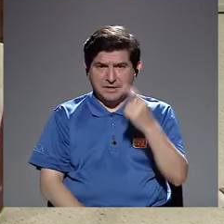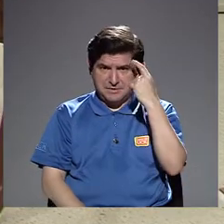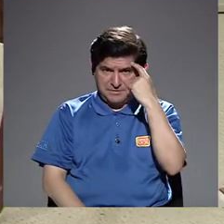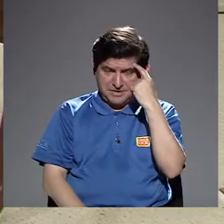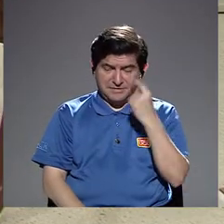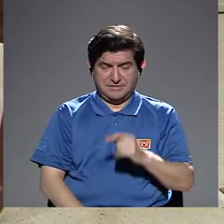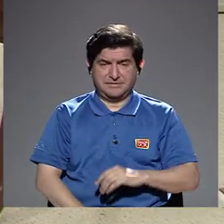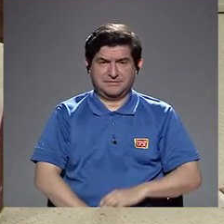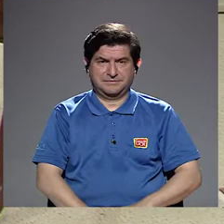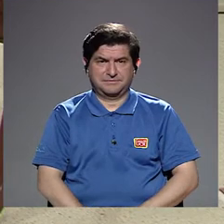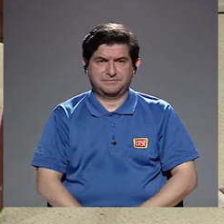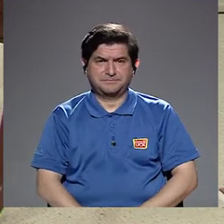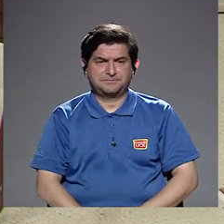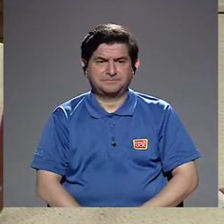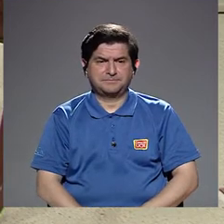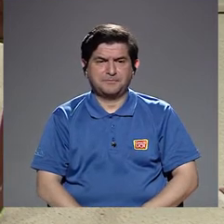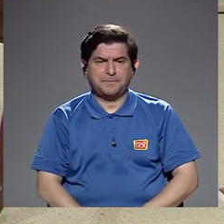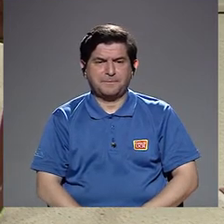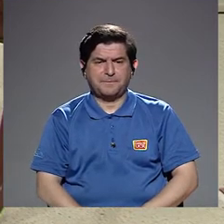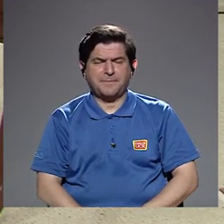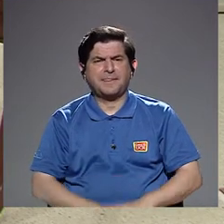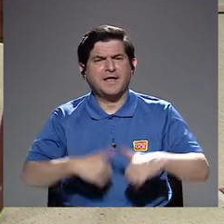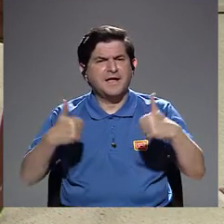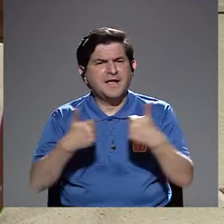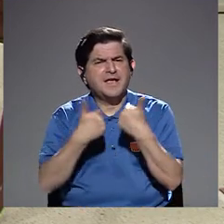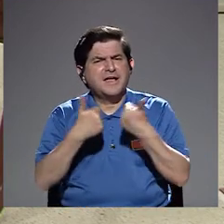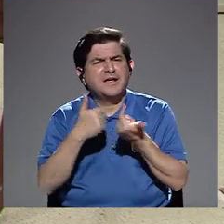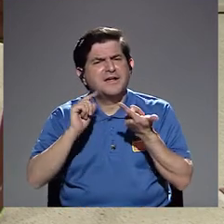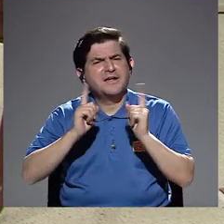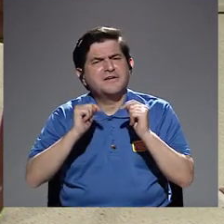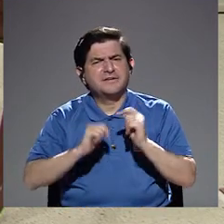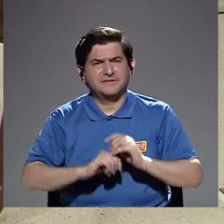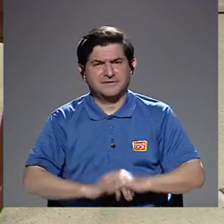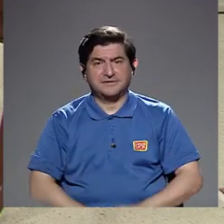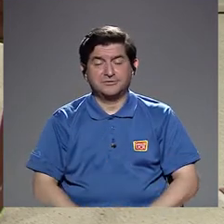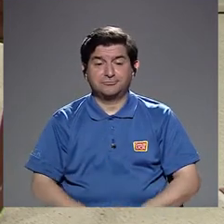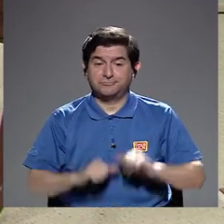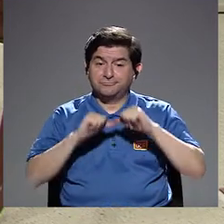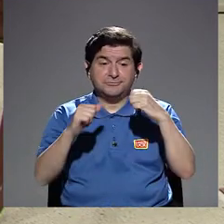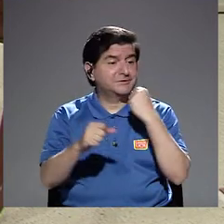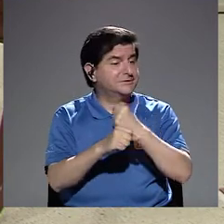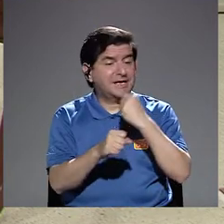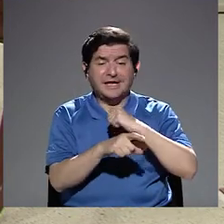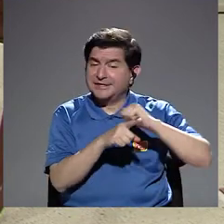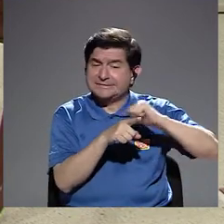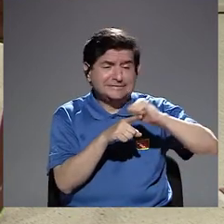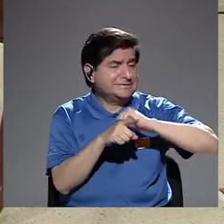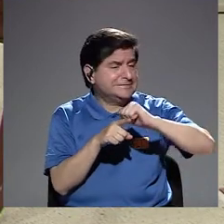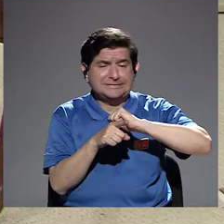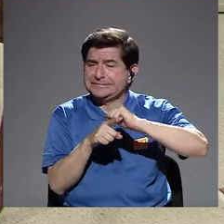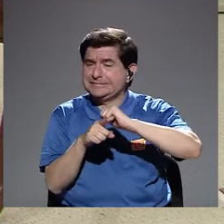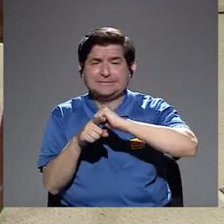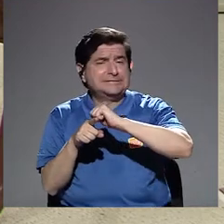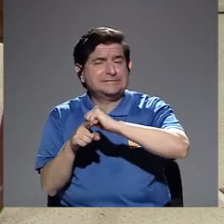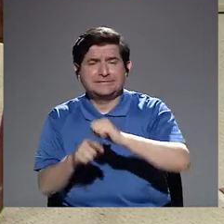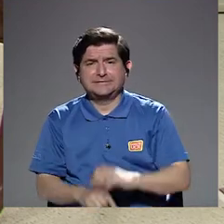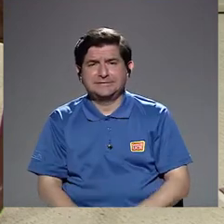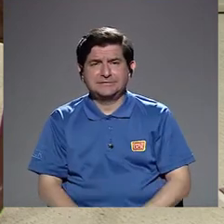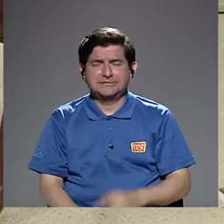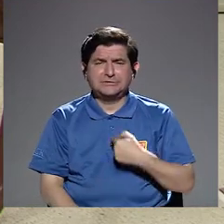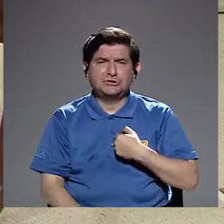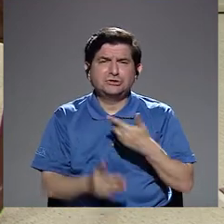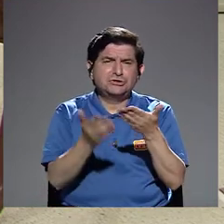por decirlo de alguna manera. ¿Cuáles son los desafíos? Desafíos, tenemos que seguir trabajando en capacitación, ¿verdad?